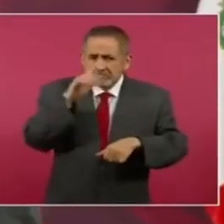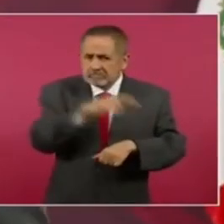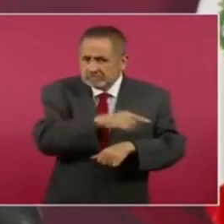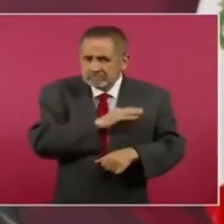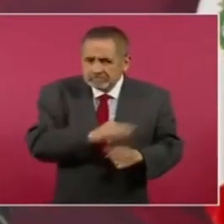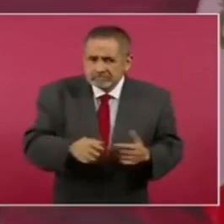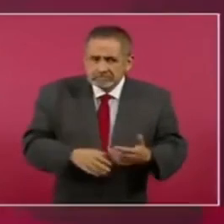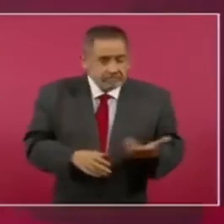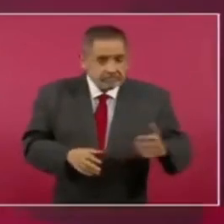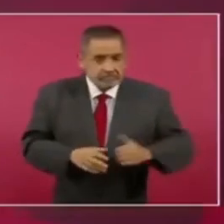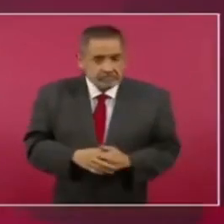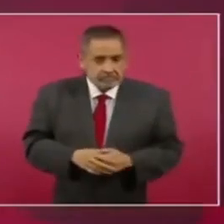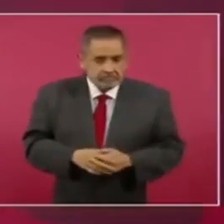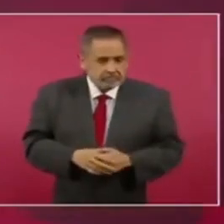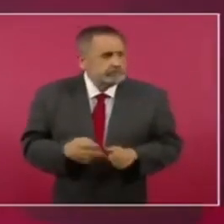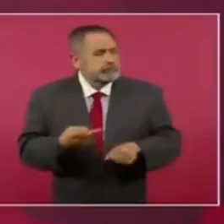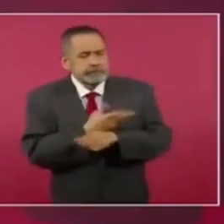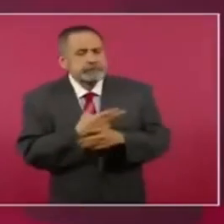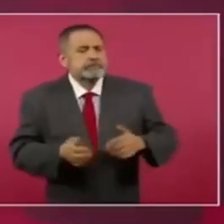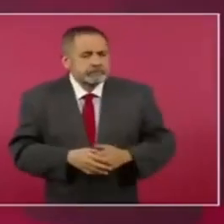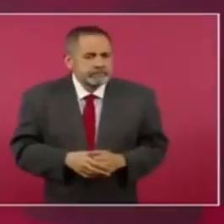¿Qué les pasaría?